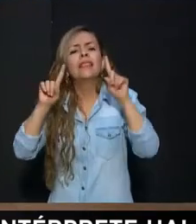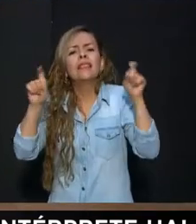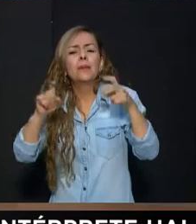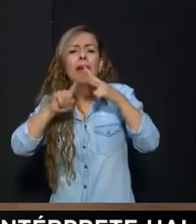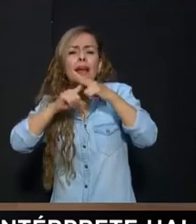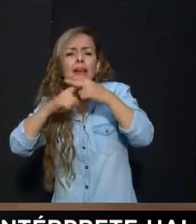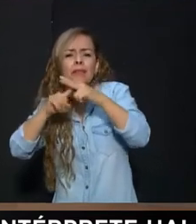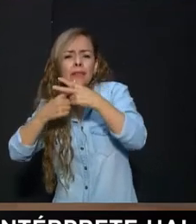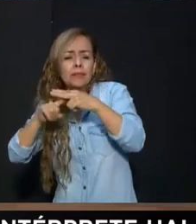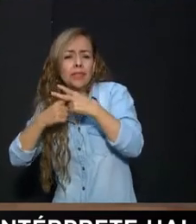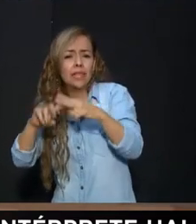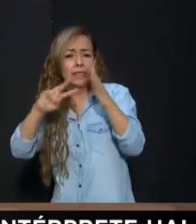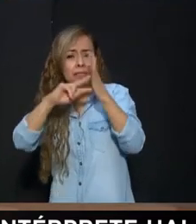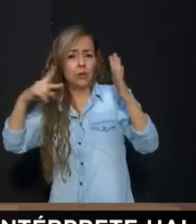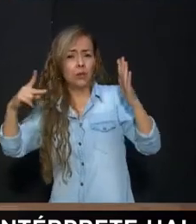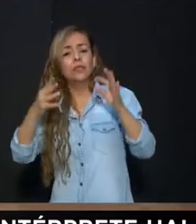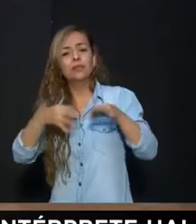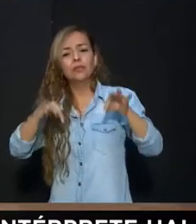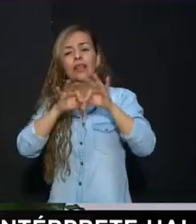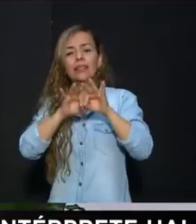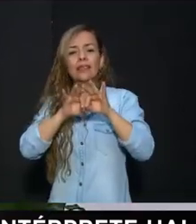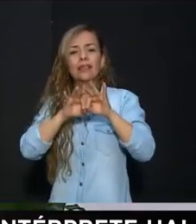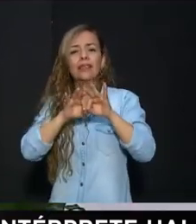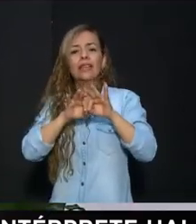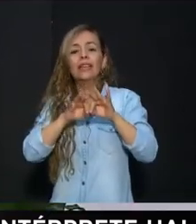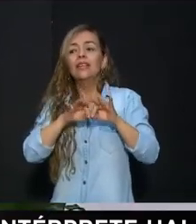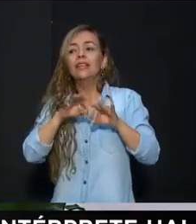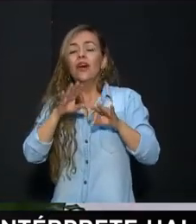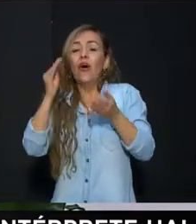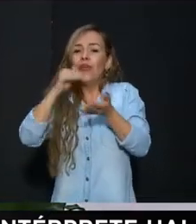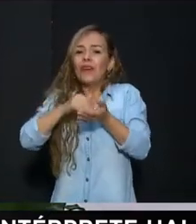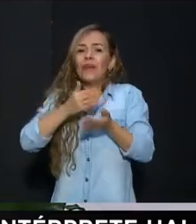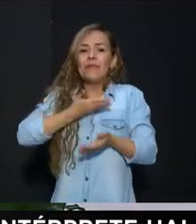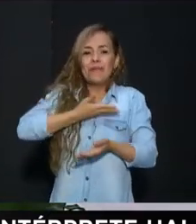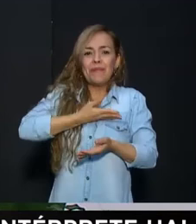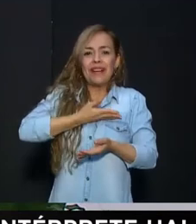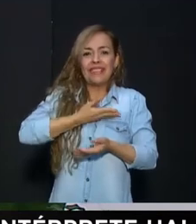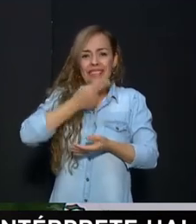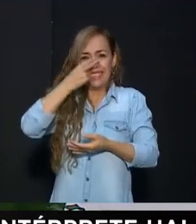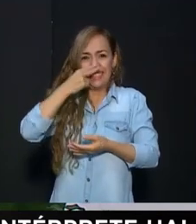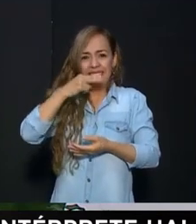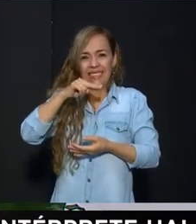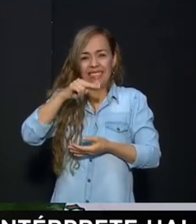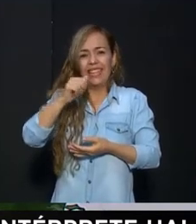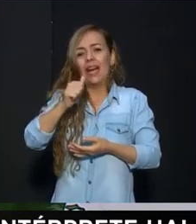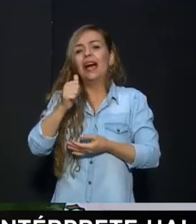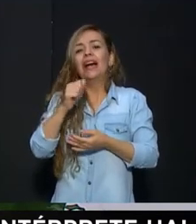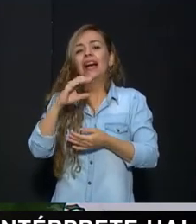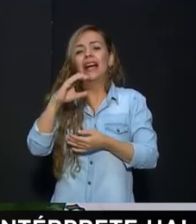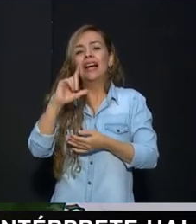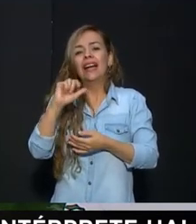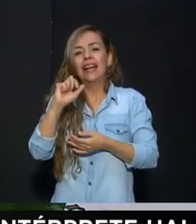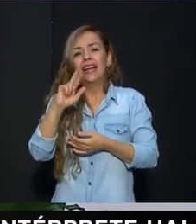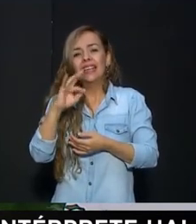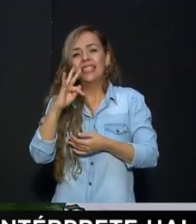a veces El internet no nos da Pero la llamada Sí Tengo otra vez A Clarissa Y a su madre Daisy En la línea telefónica Hola